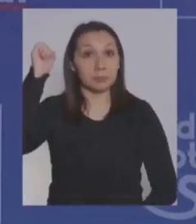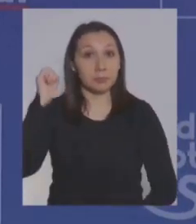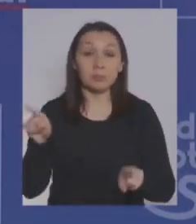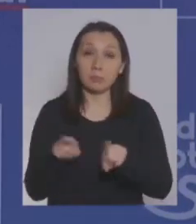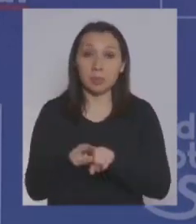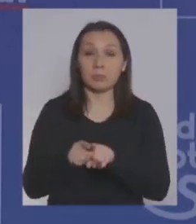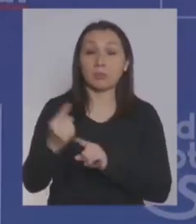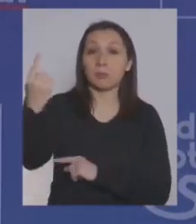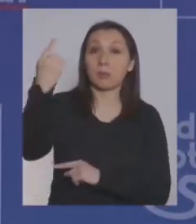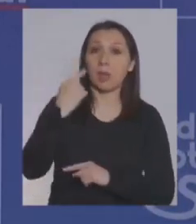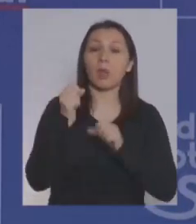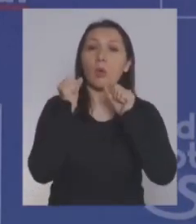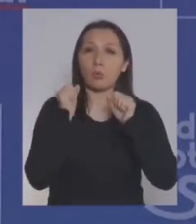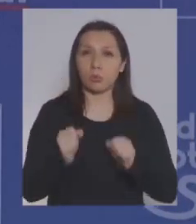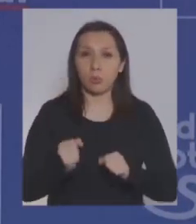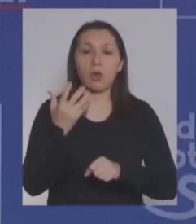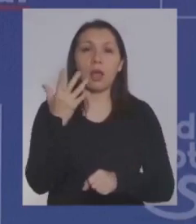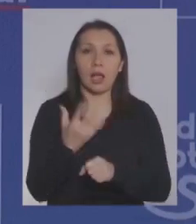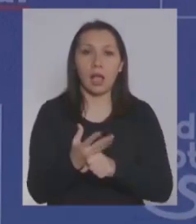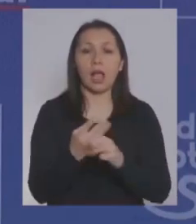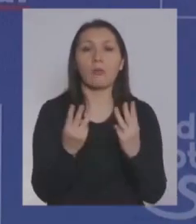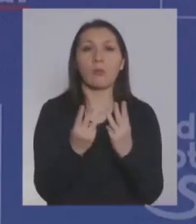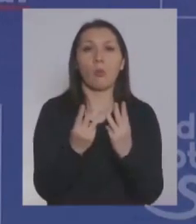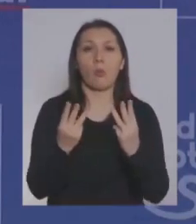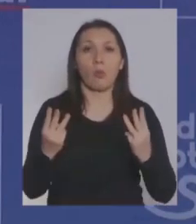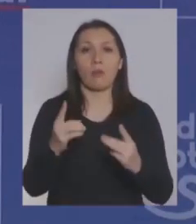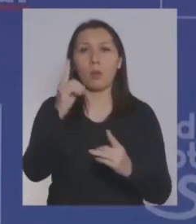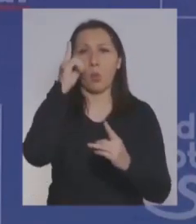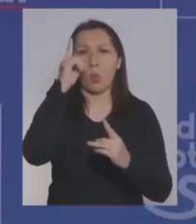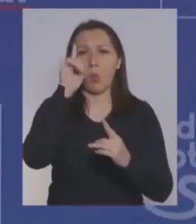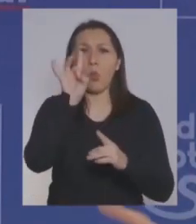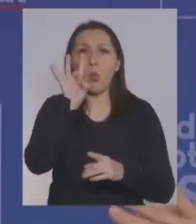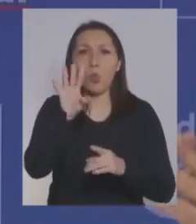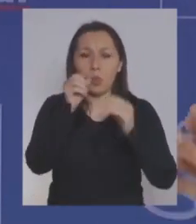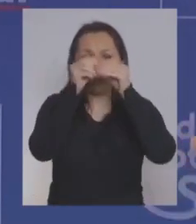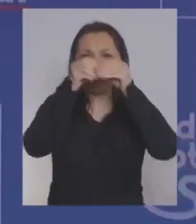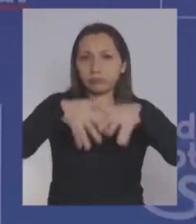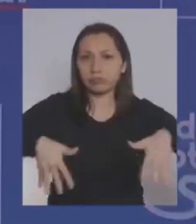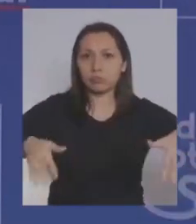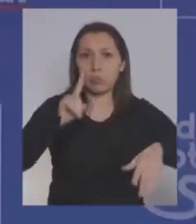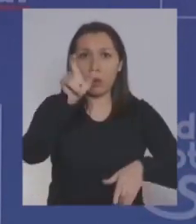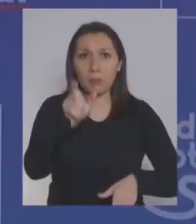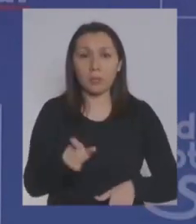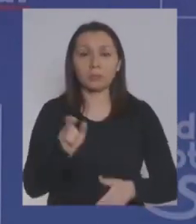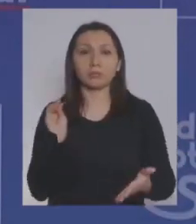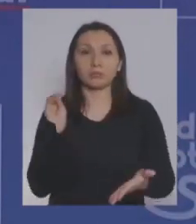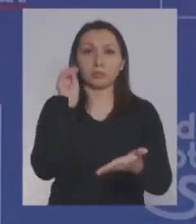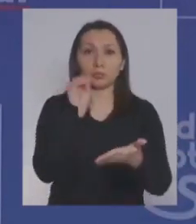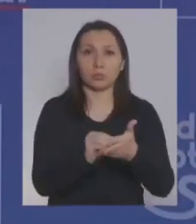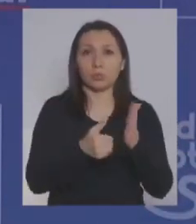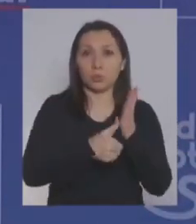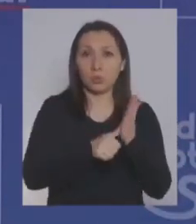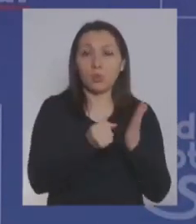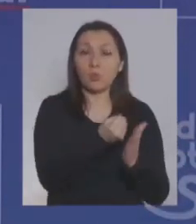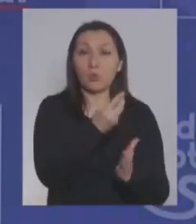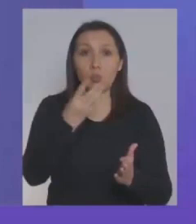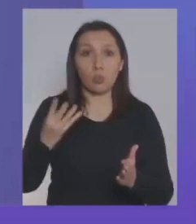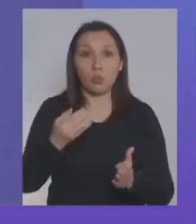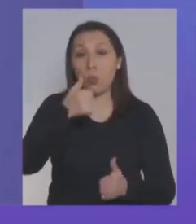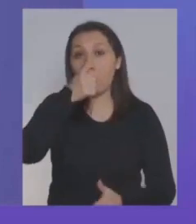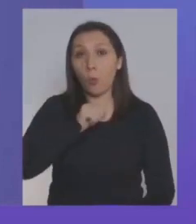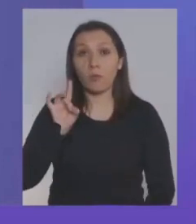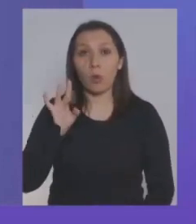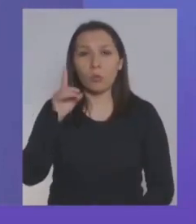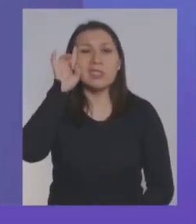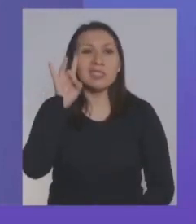encomendó, podamos tener una página web, un portal único donde una persona con su root y su clave única sepa todas